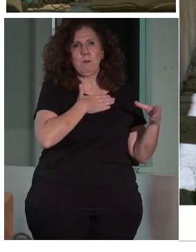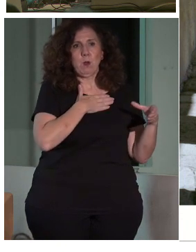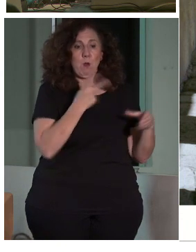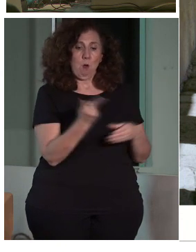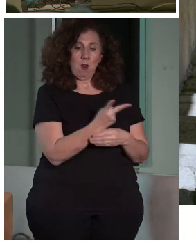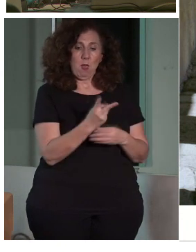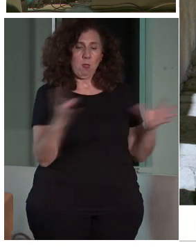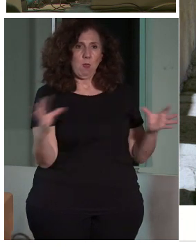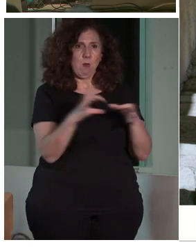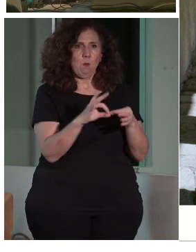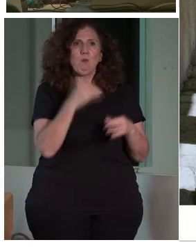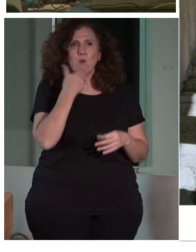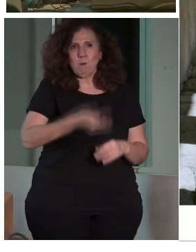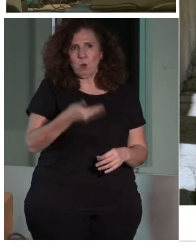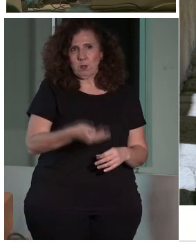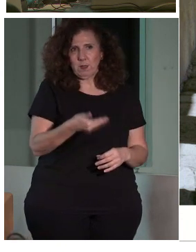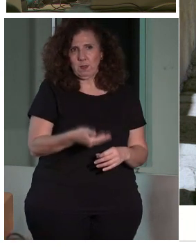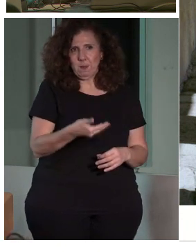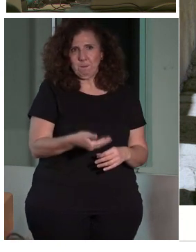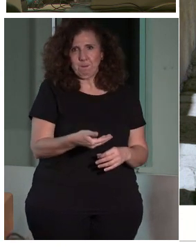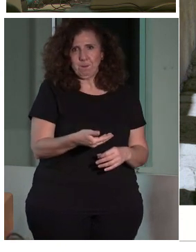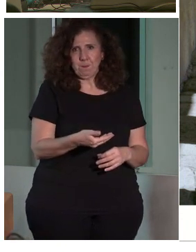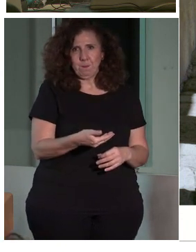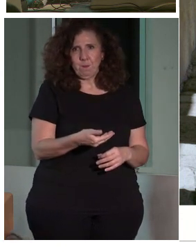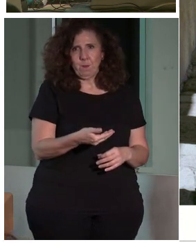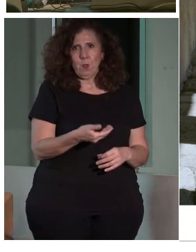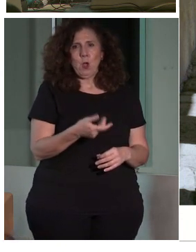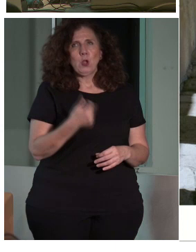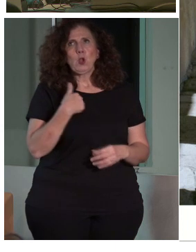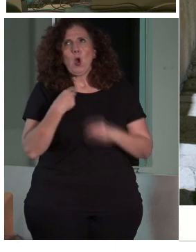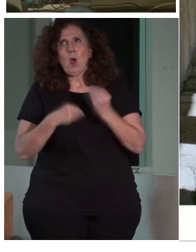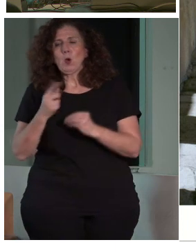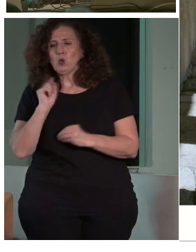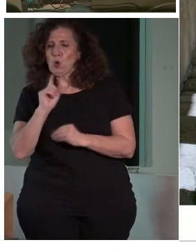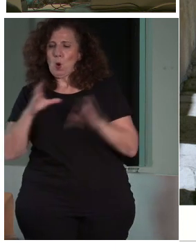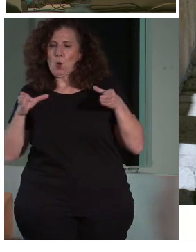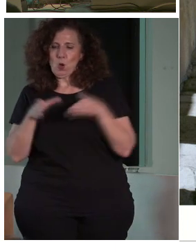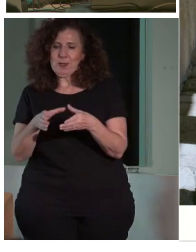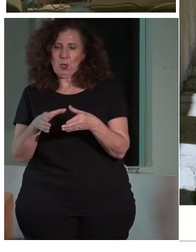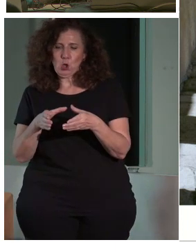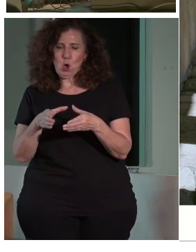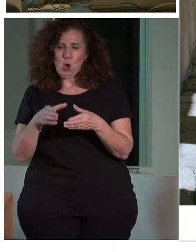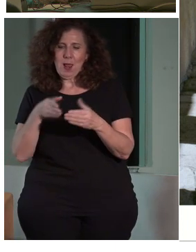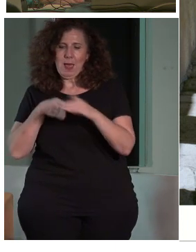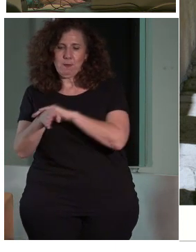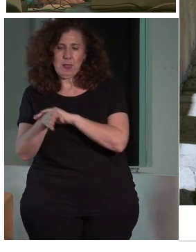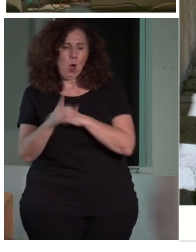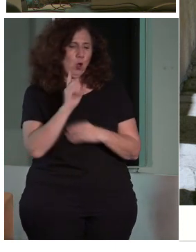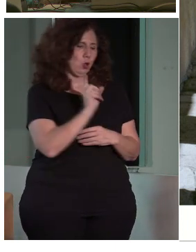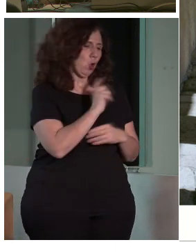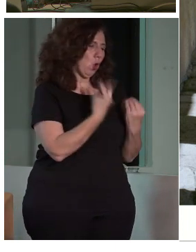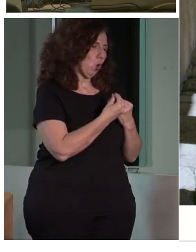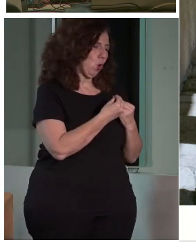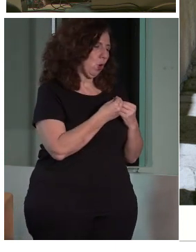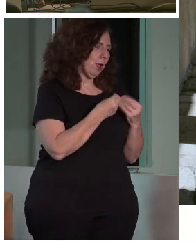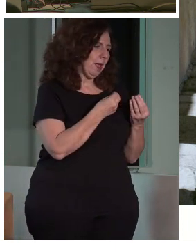primera fue muy importante. No voy a hacerlo solo con el sector de la accesibilidad o no voy a hacerlo solo con el sector de